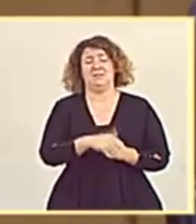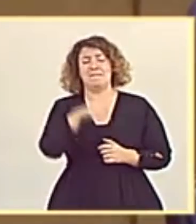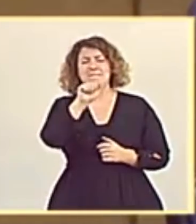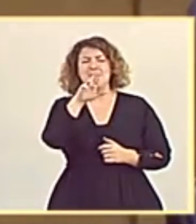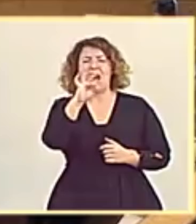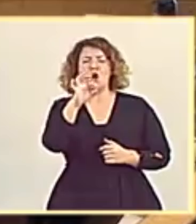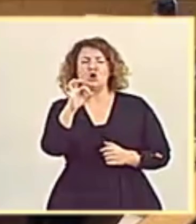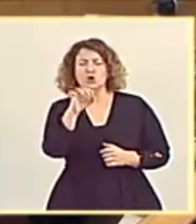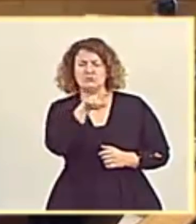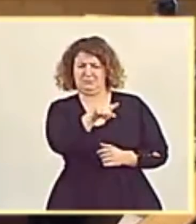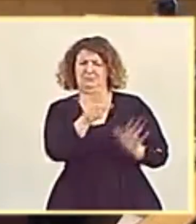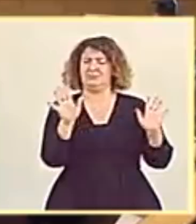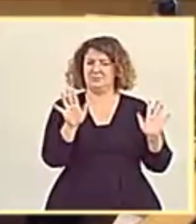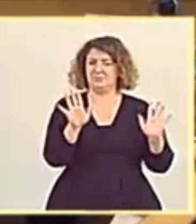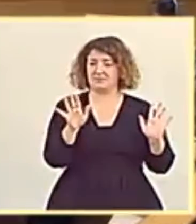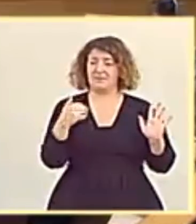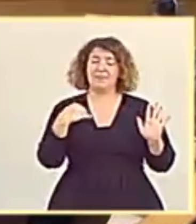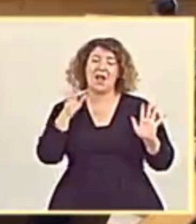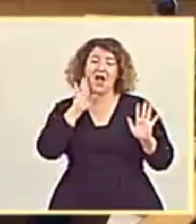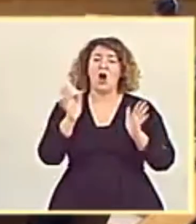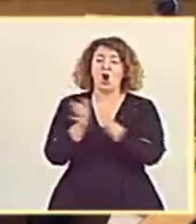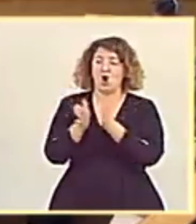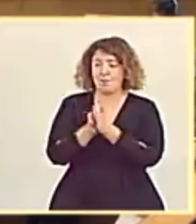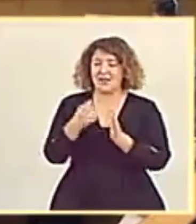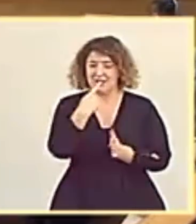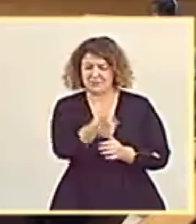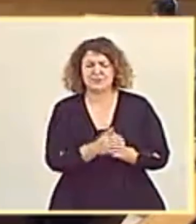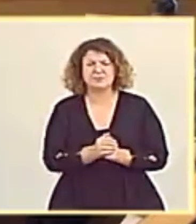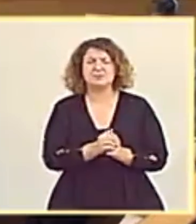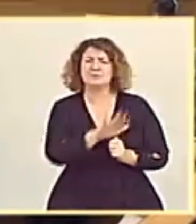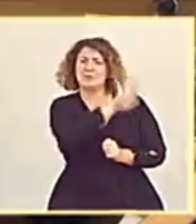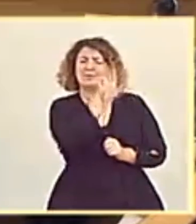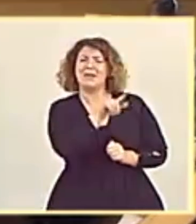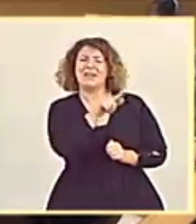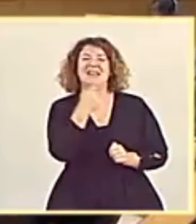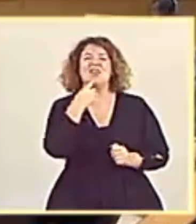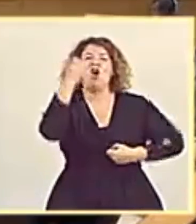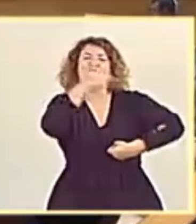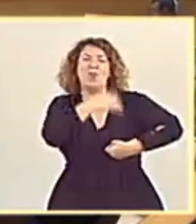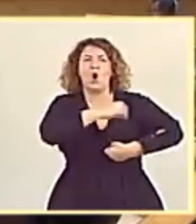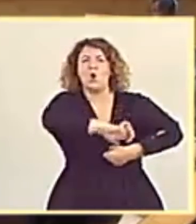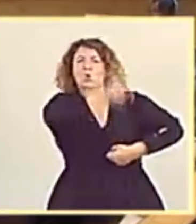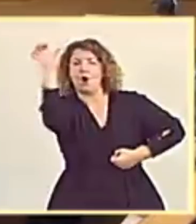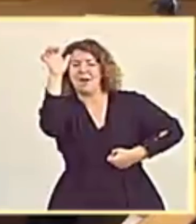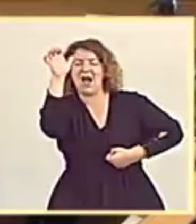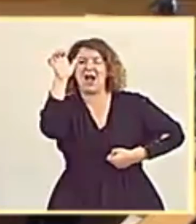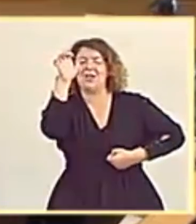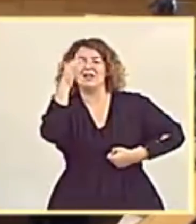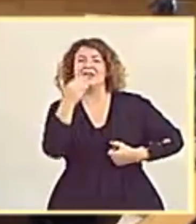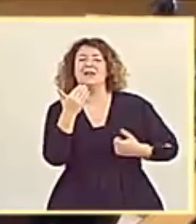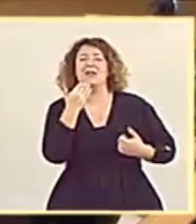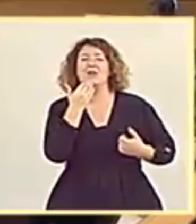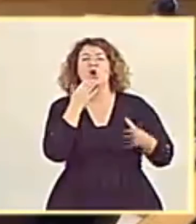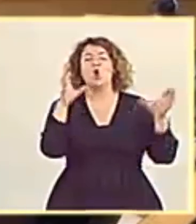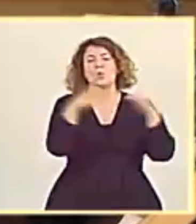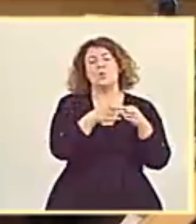curioso, ¿no? Pone usted en valor, se lo decía a mi compañero, pone usted en valor los fondos europeos a partir del papel que el